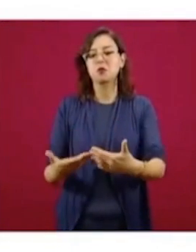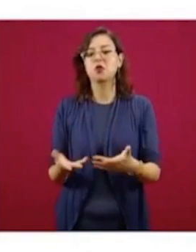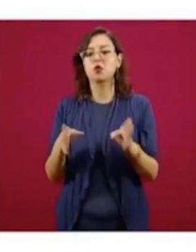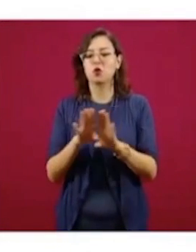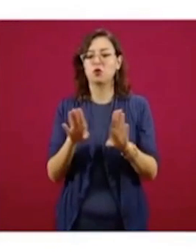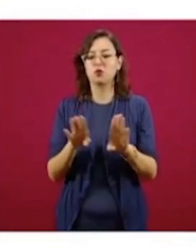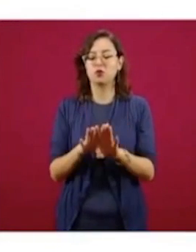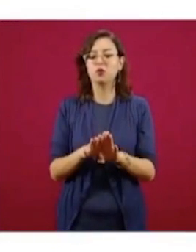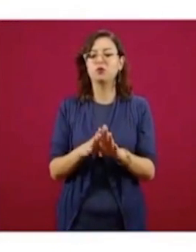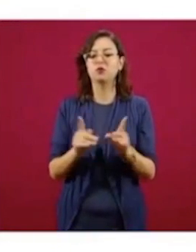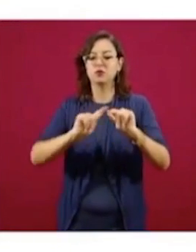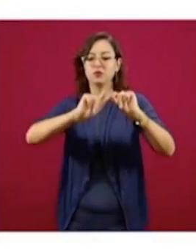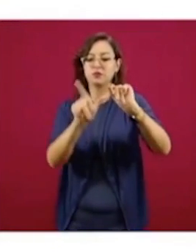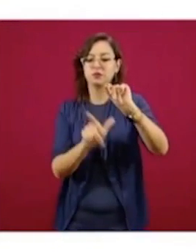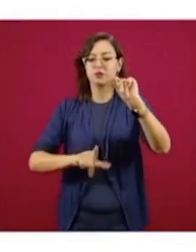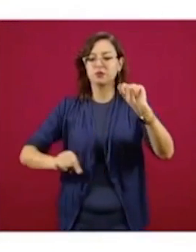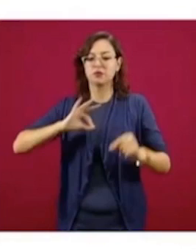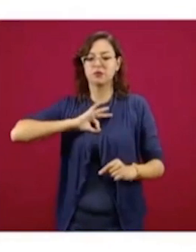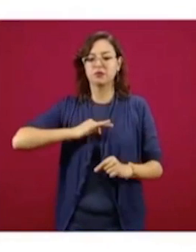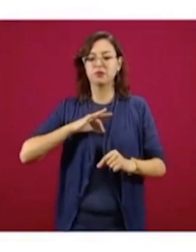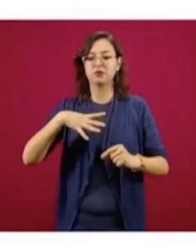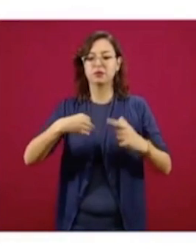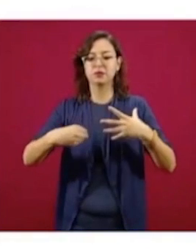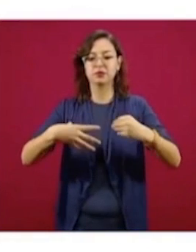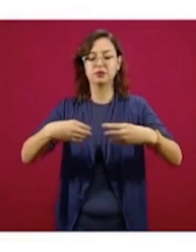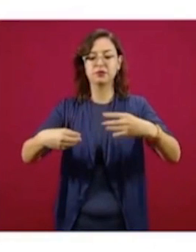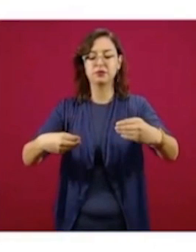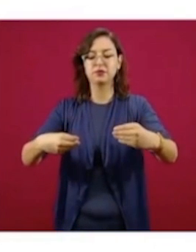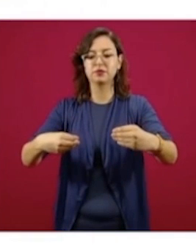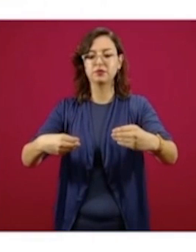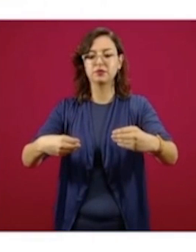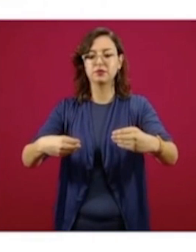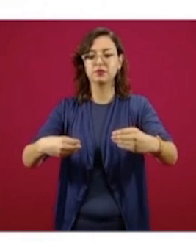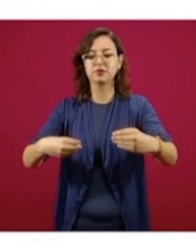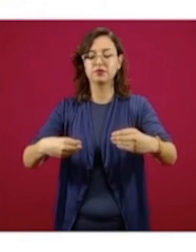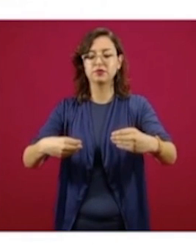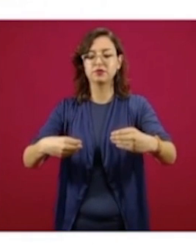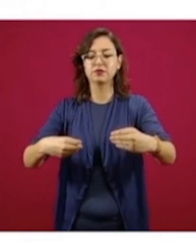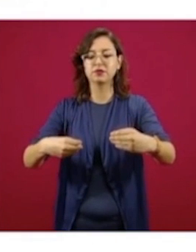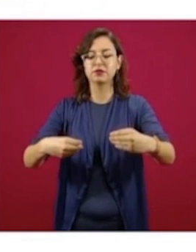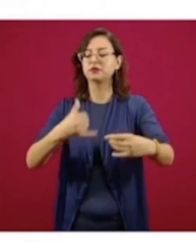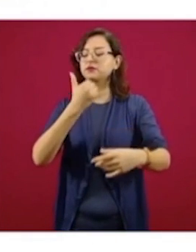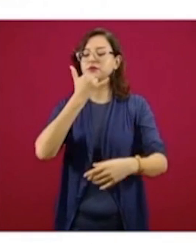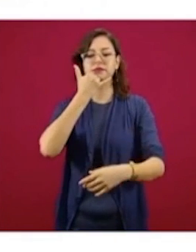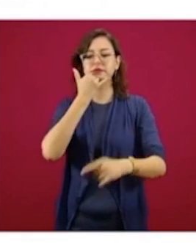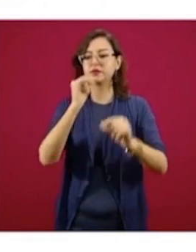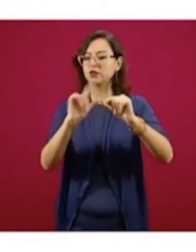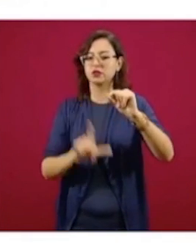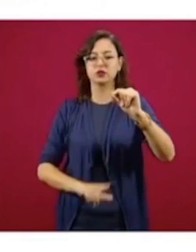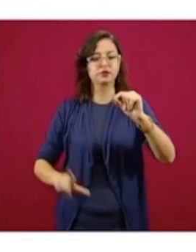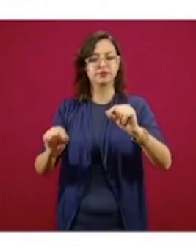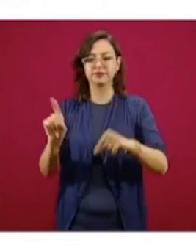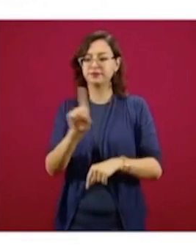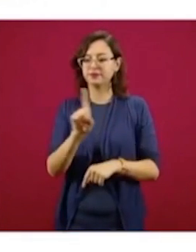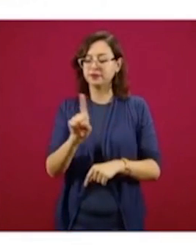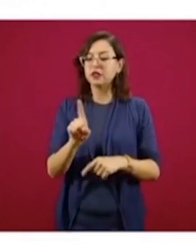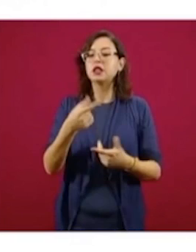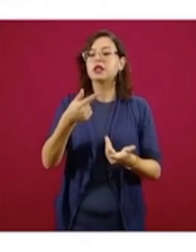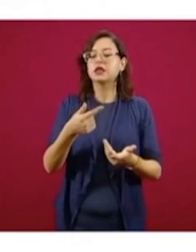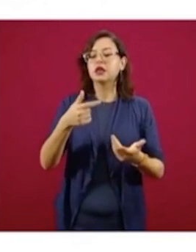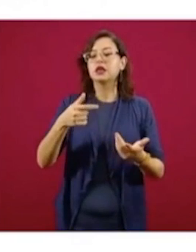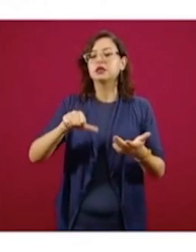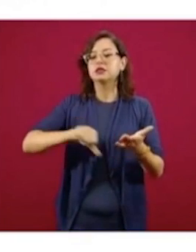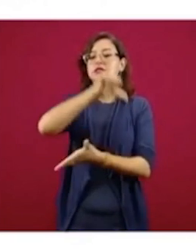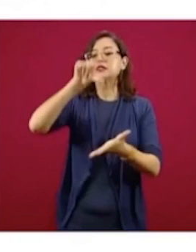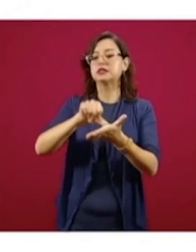epidémica del Valle de México, que nos revela